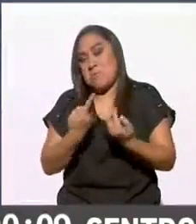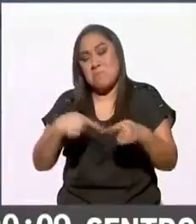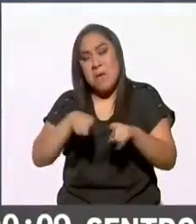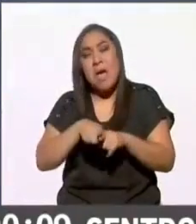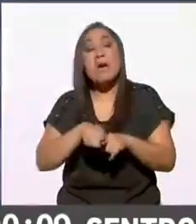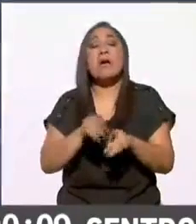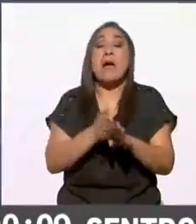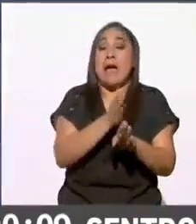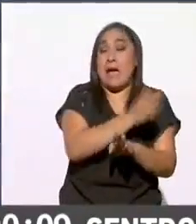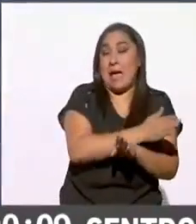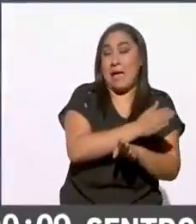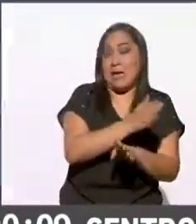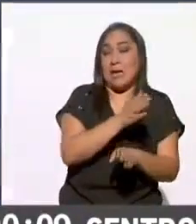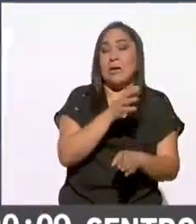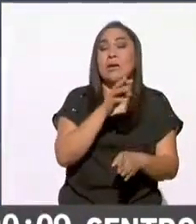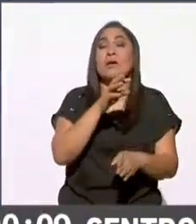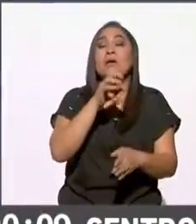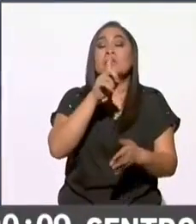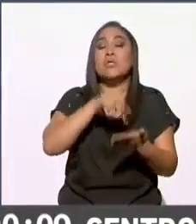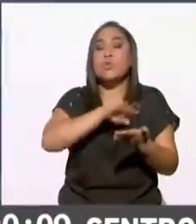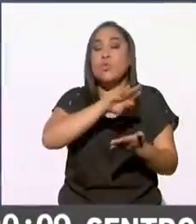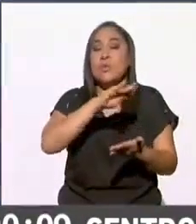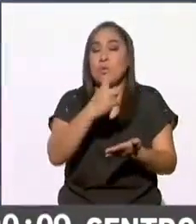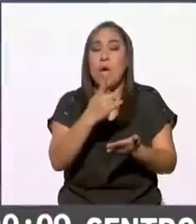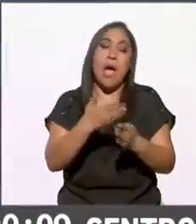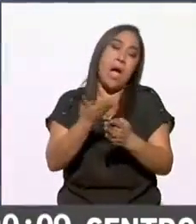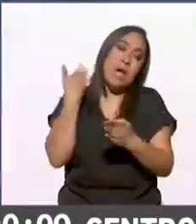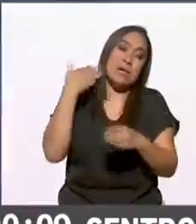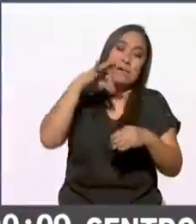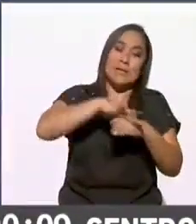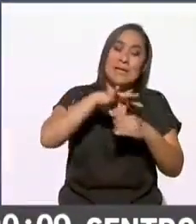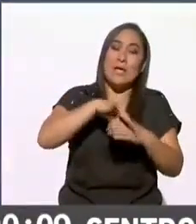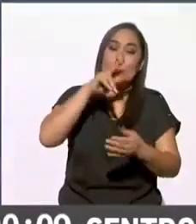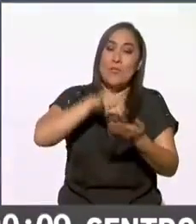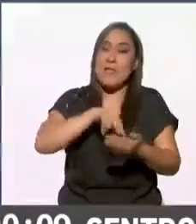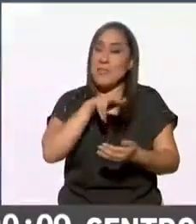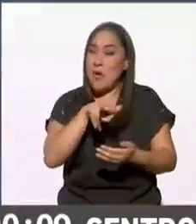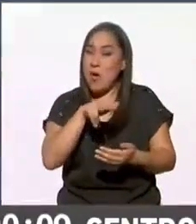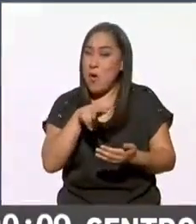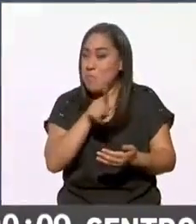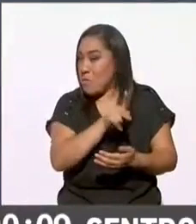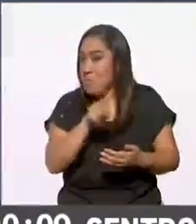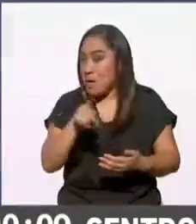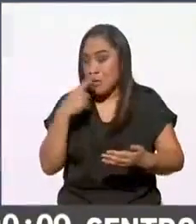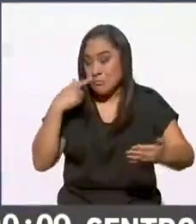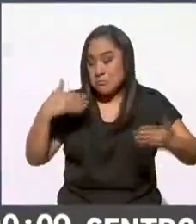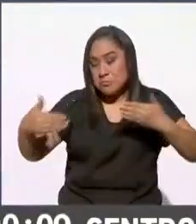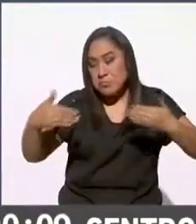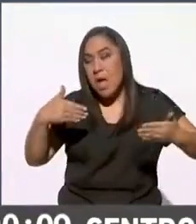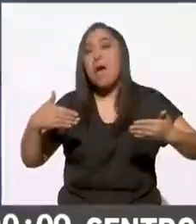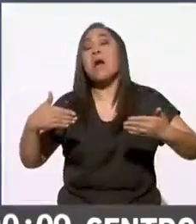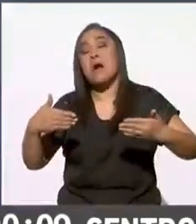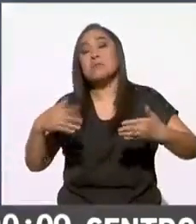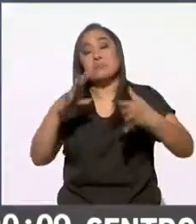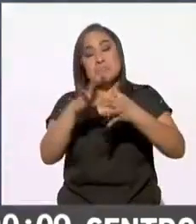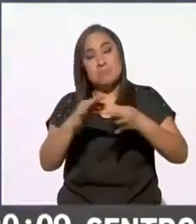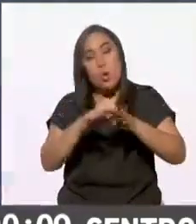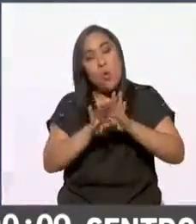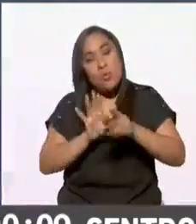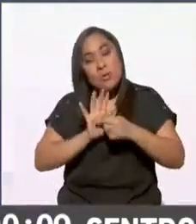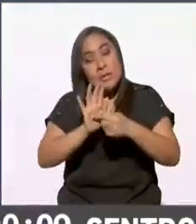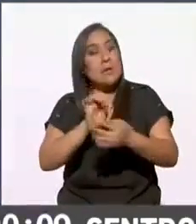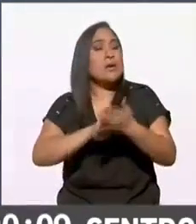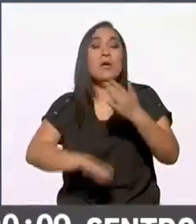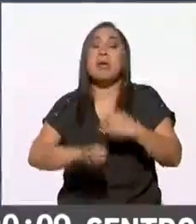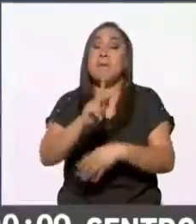191 en el conteo final de las elecciones del 2018 entonces estos gráficos pues también son para destacar por ejemplo el